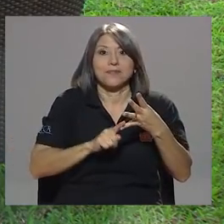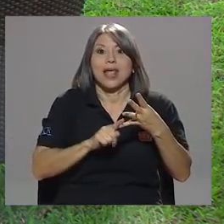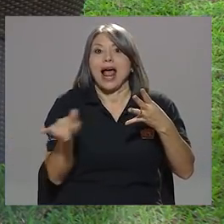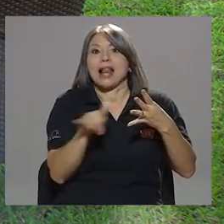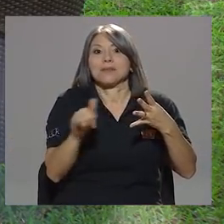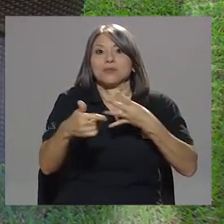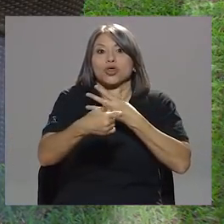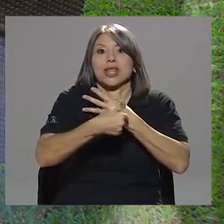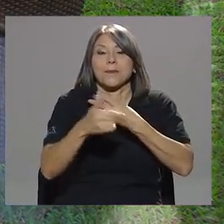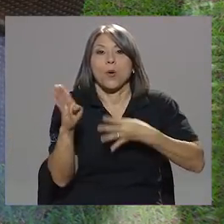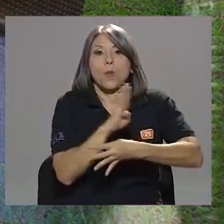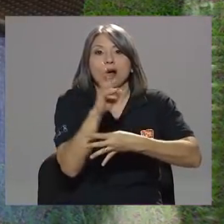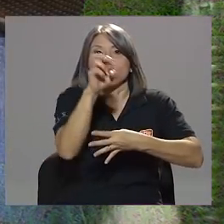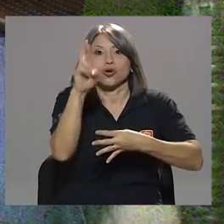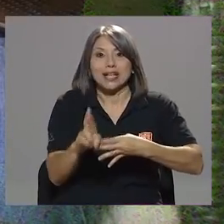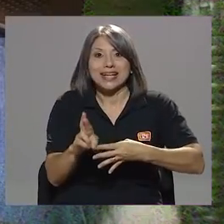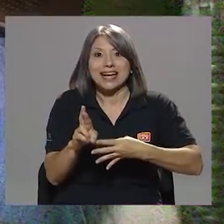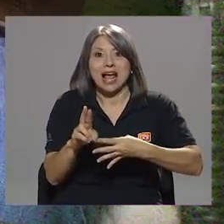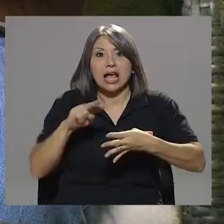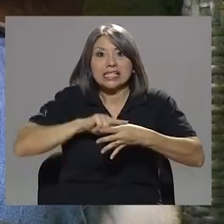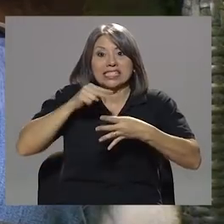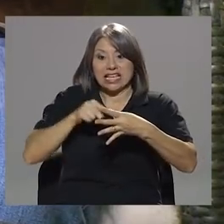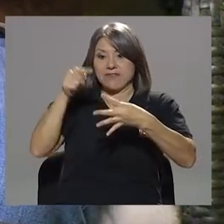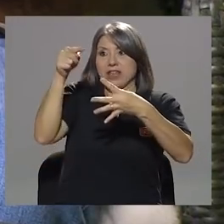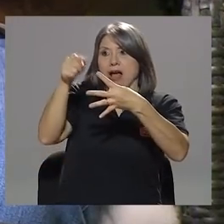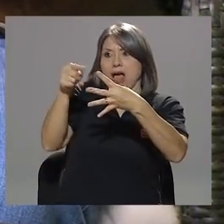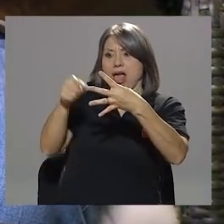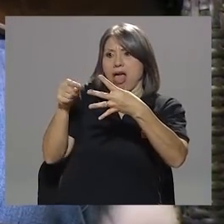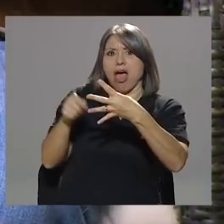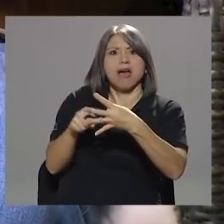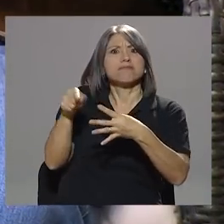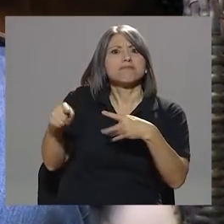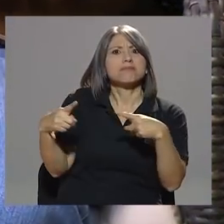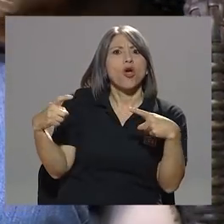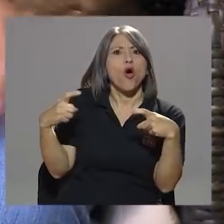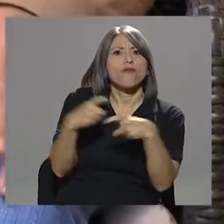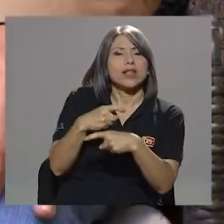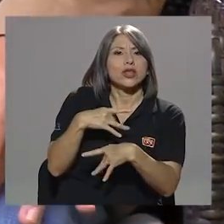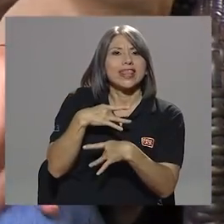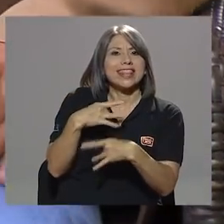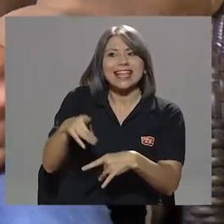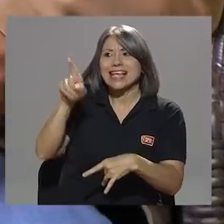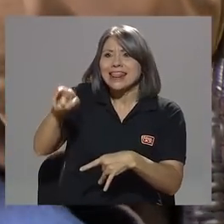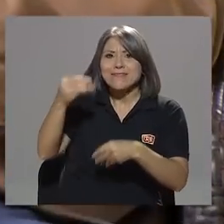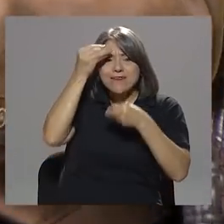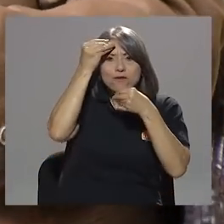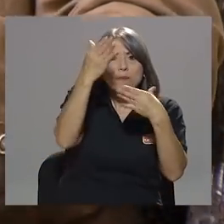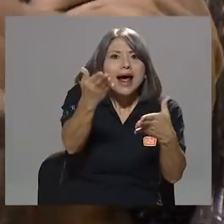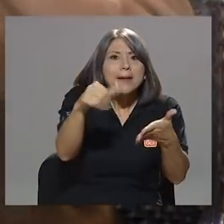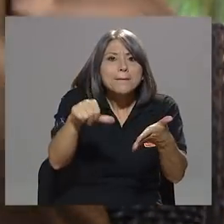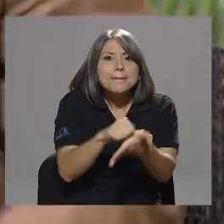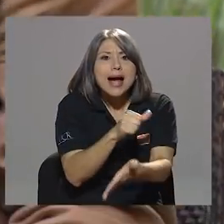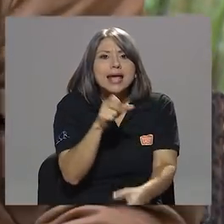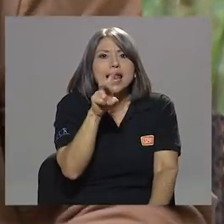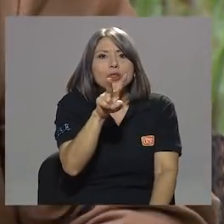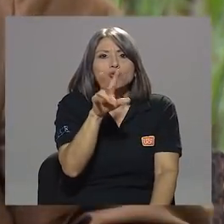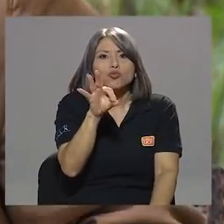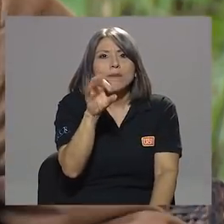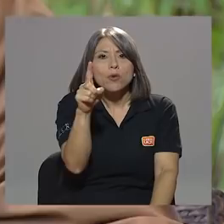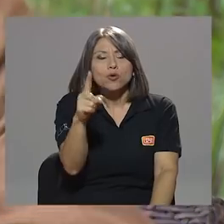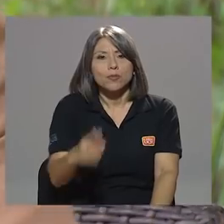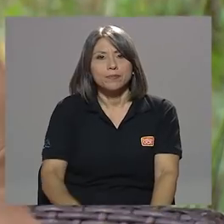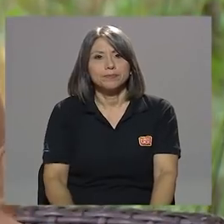indican que el directivo incurrió en un conflicto de interés que debió informar. Página 291.